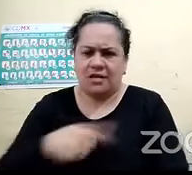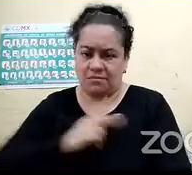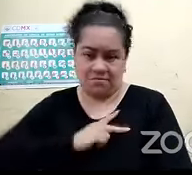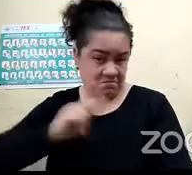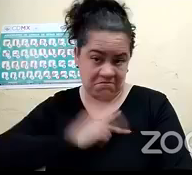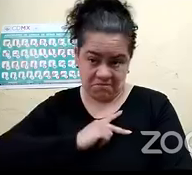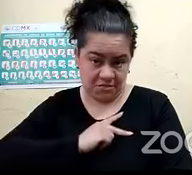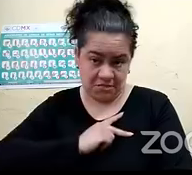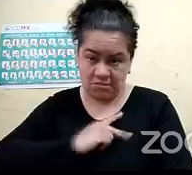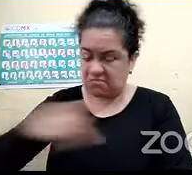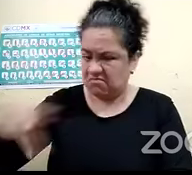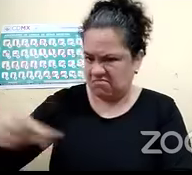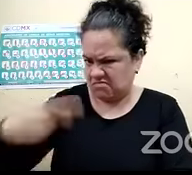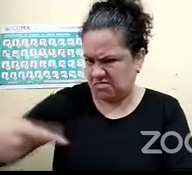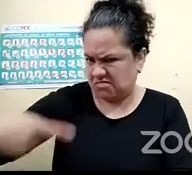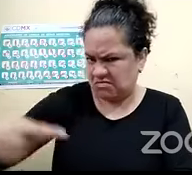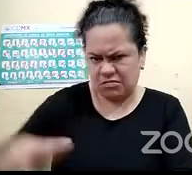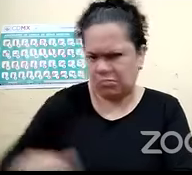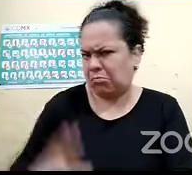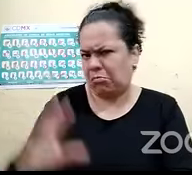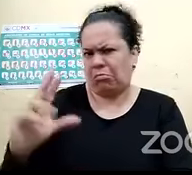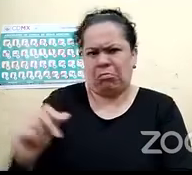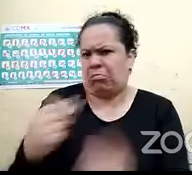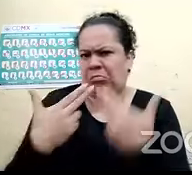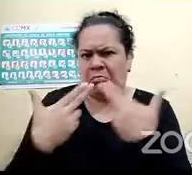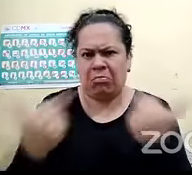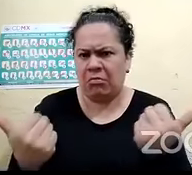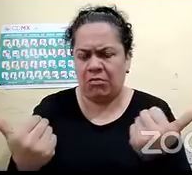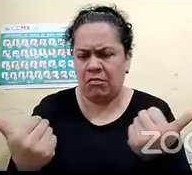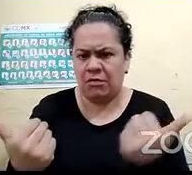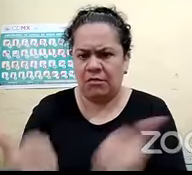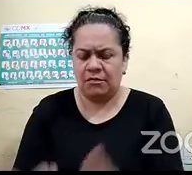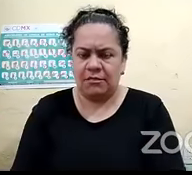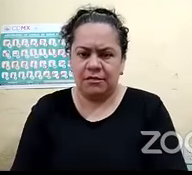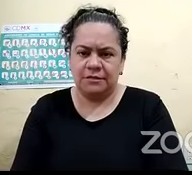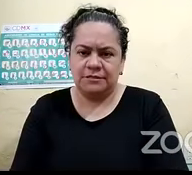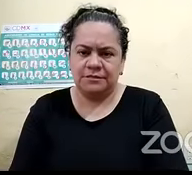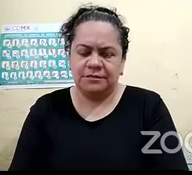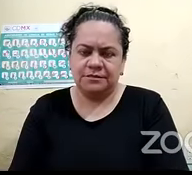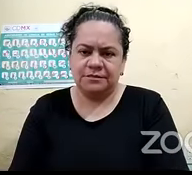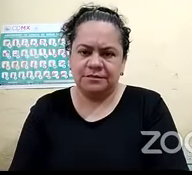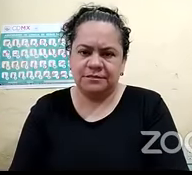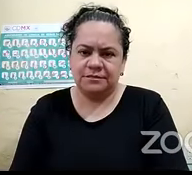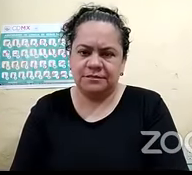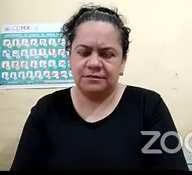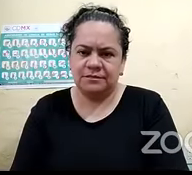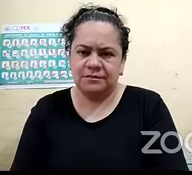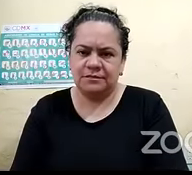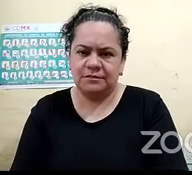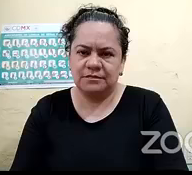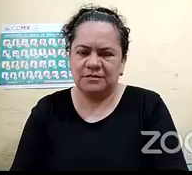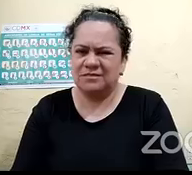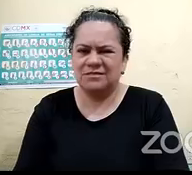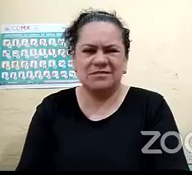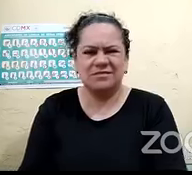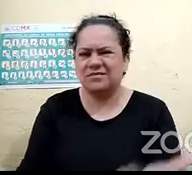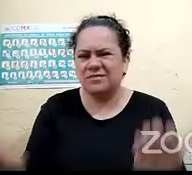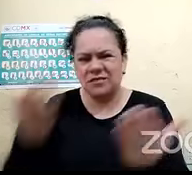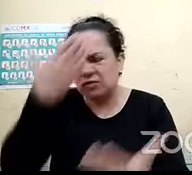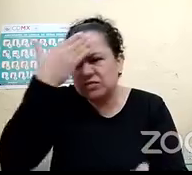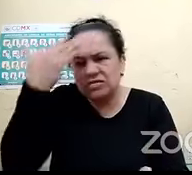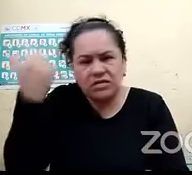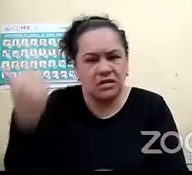personas que pues que no tienen el el tacto suficiente para hacer